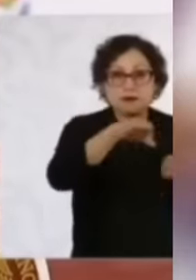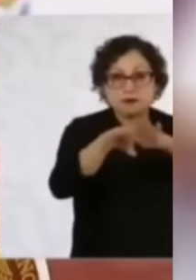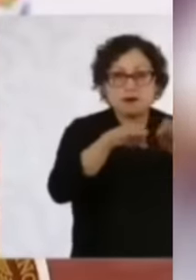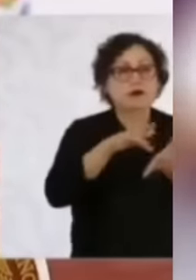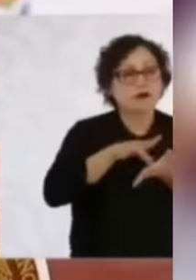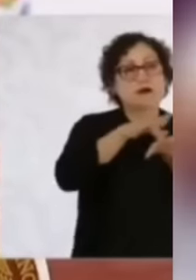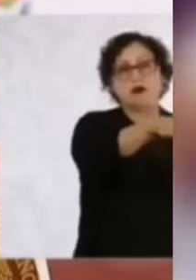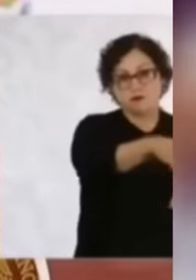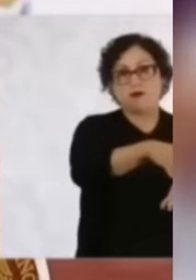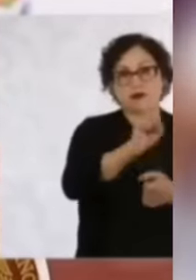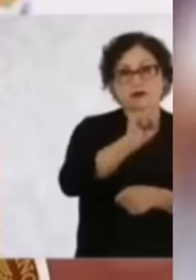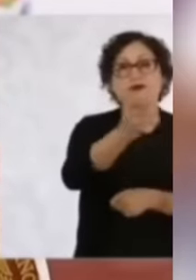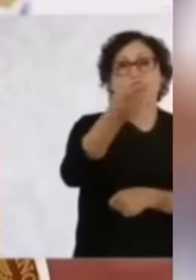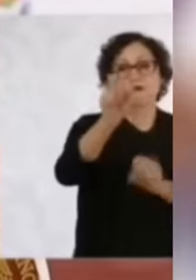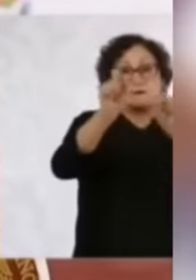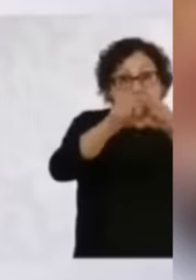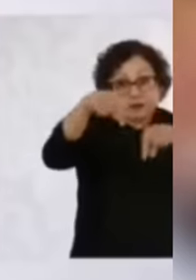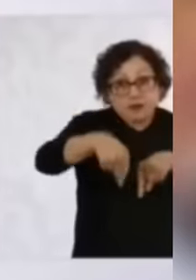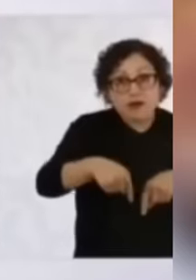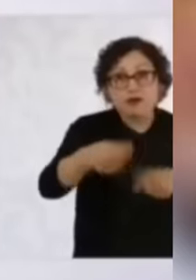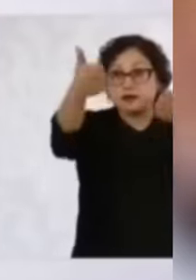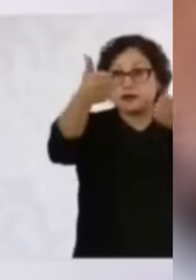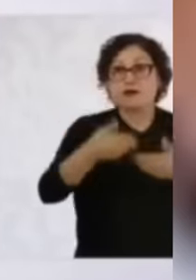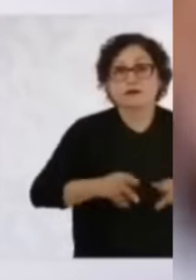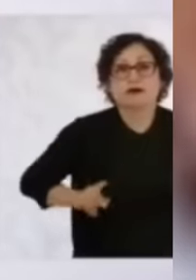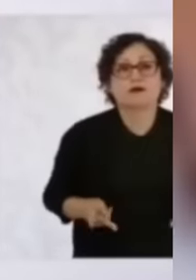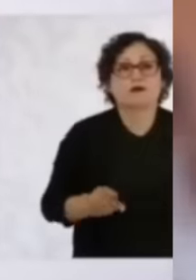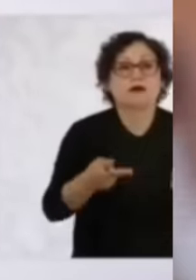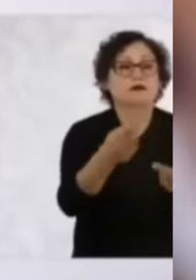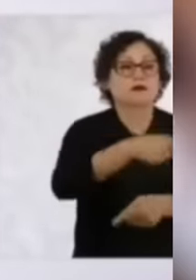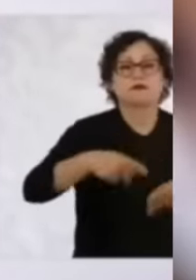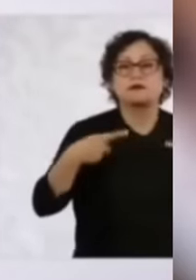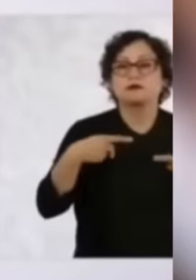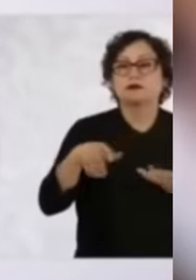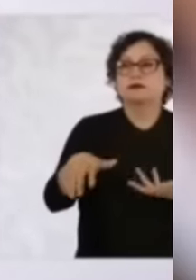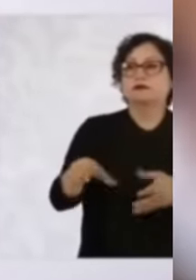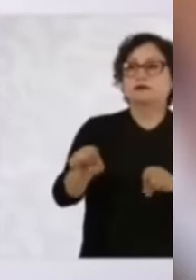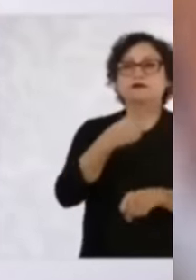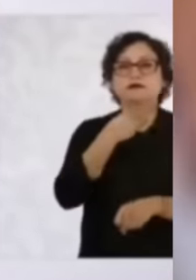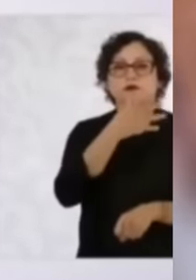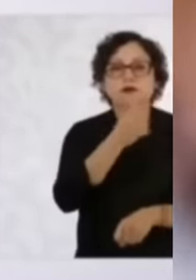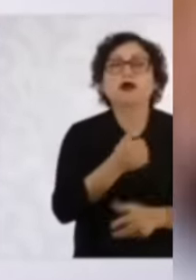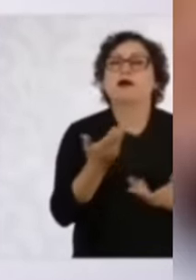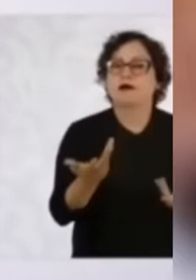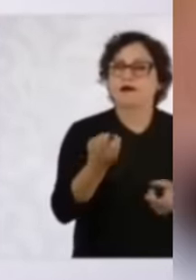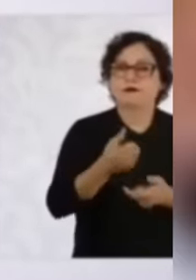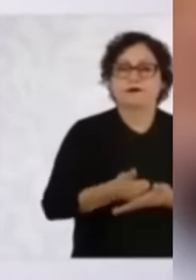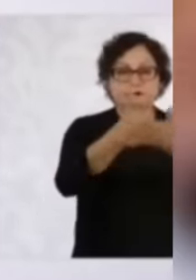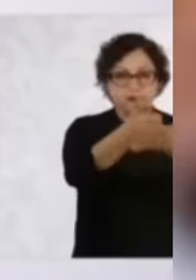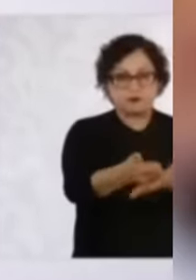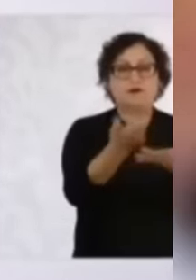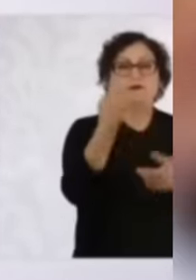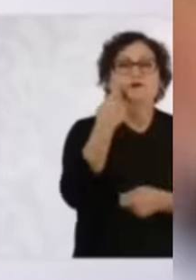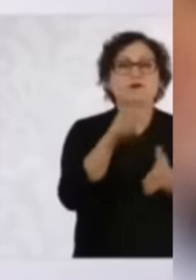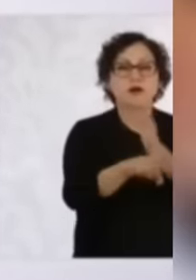precios al consumidor disminuyan, particularmente aquellos de escasos recursos. Entonces, esta semana vamos